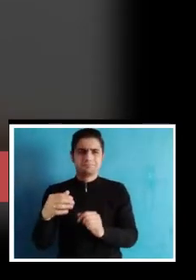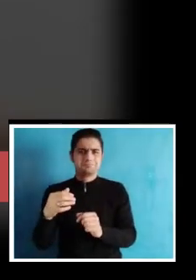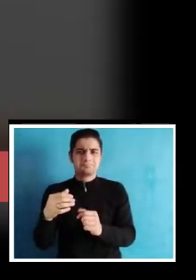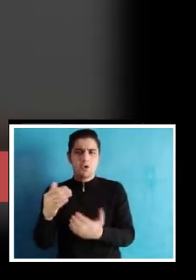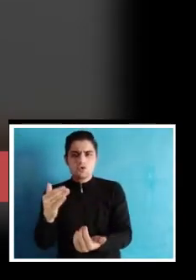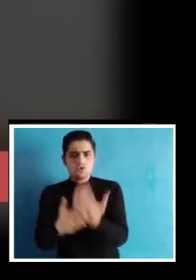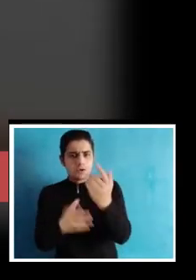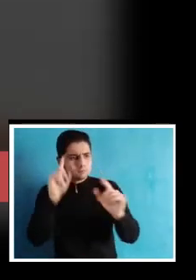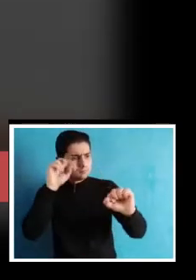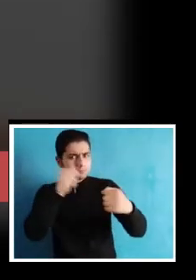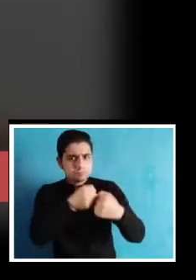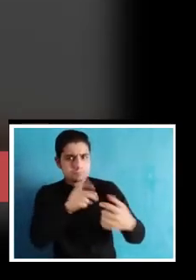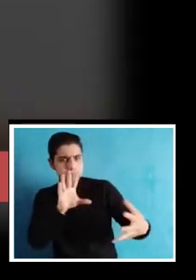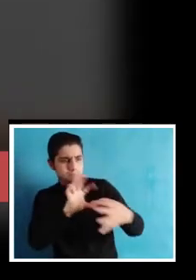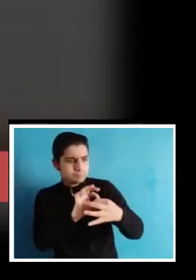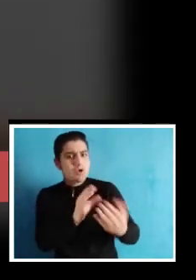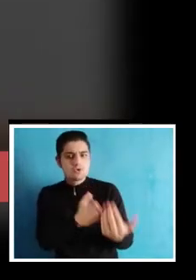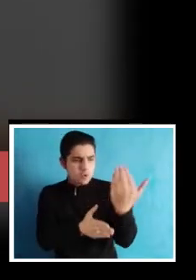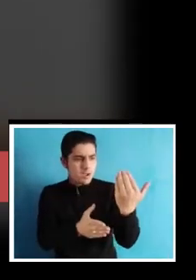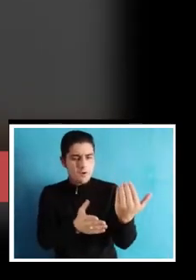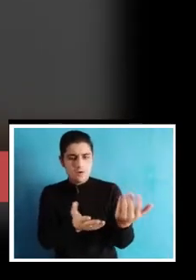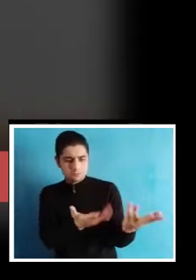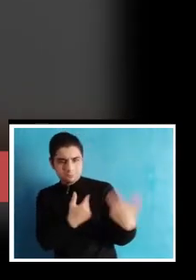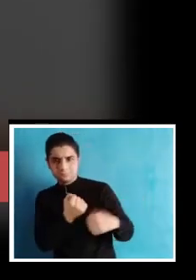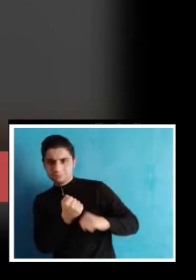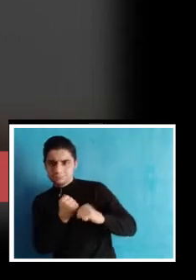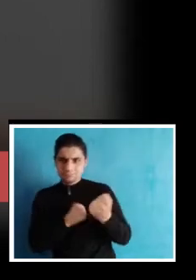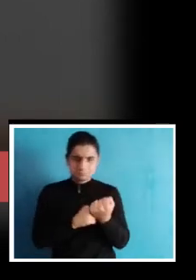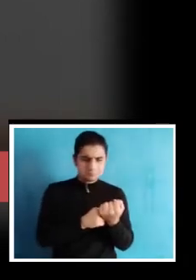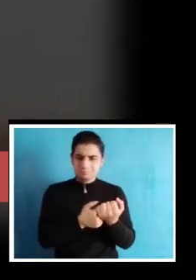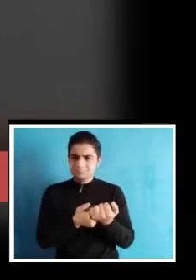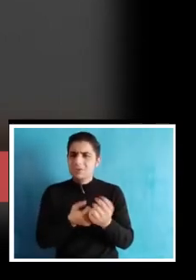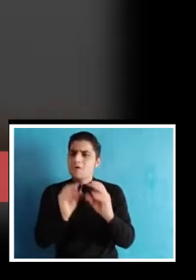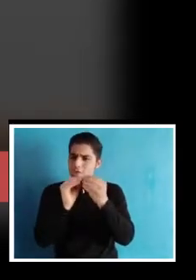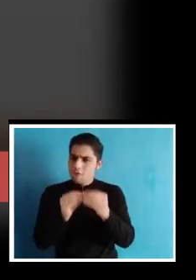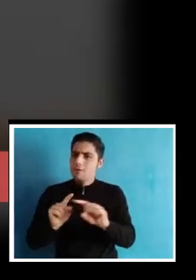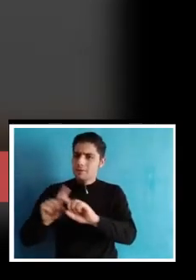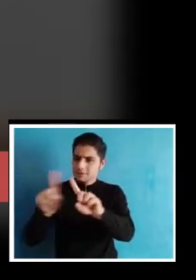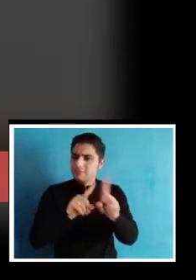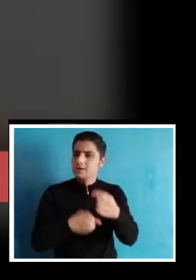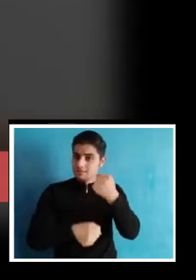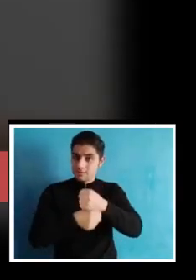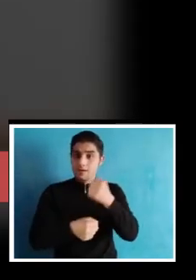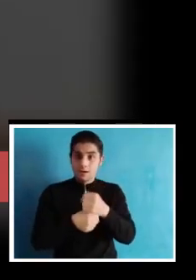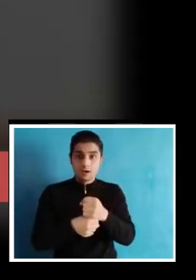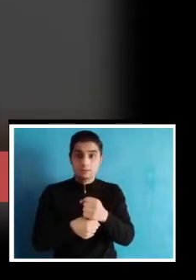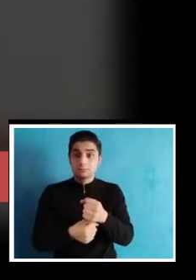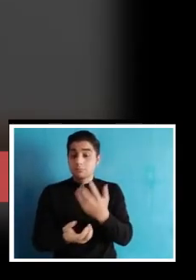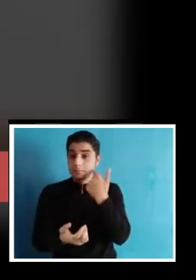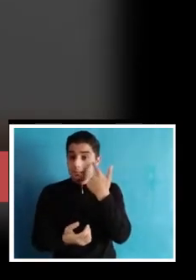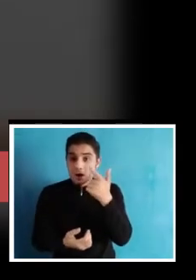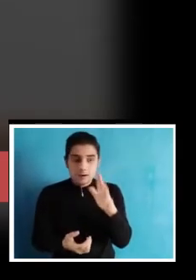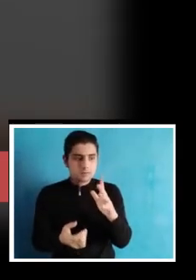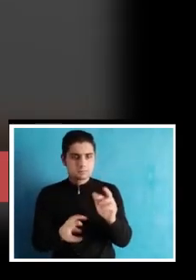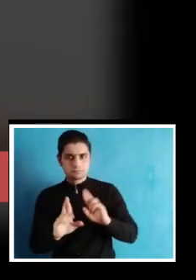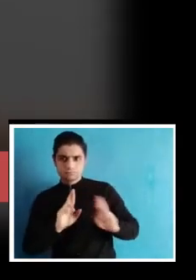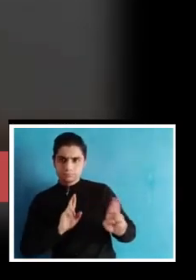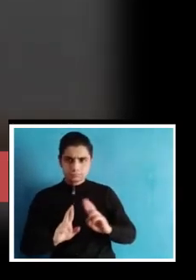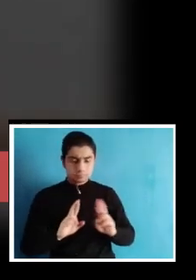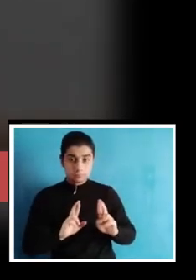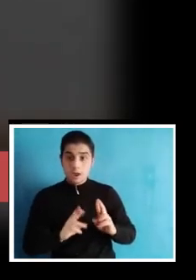han surgido nuevas alianzas, una manera diferente de trabajar, se han creado unos vínculos